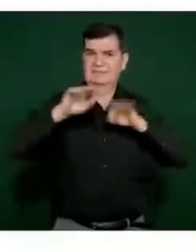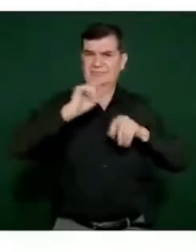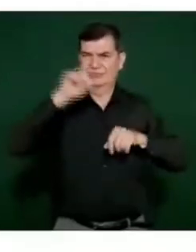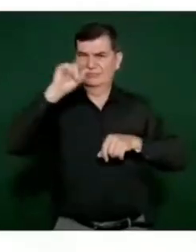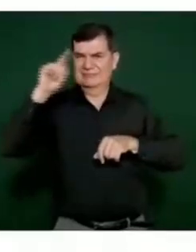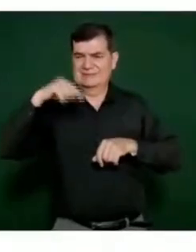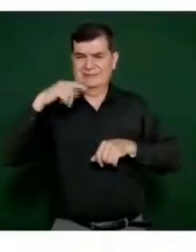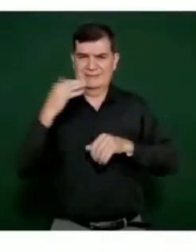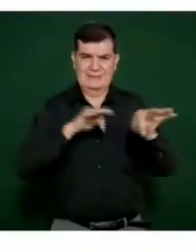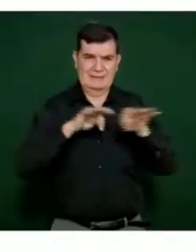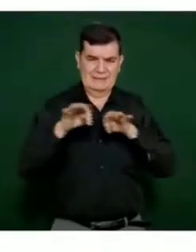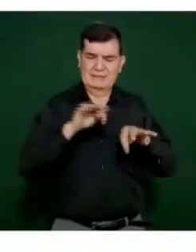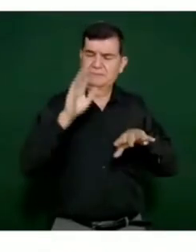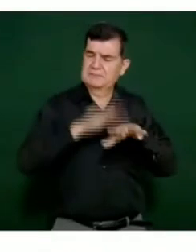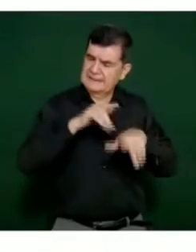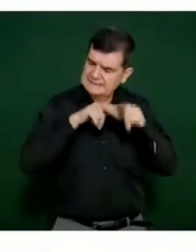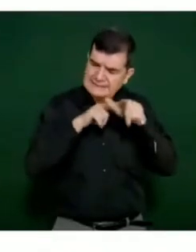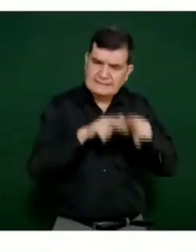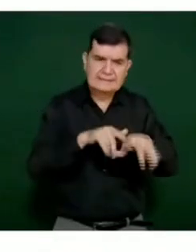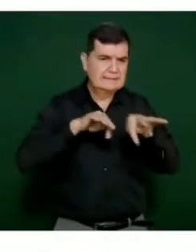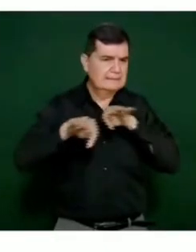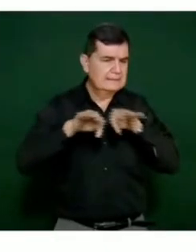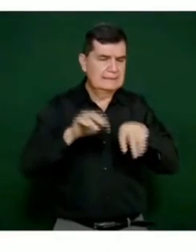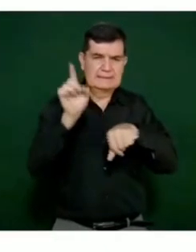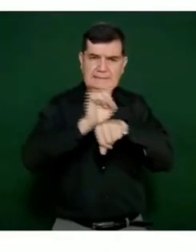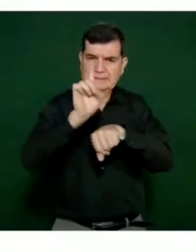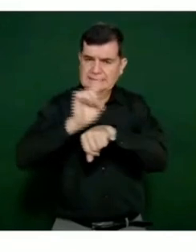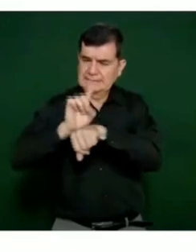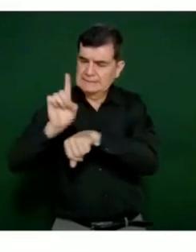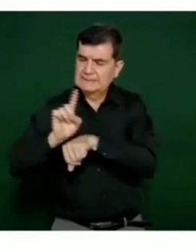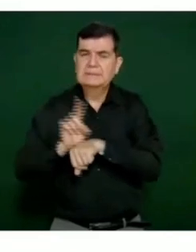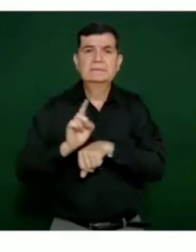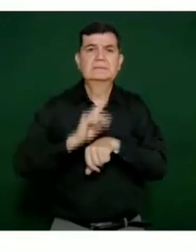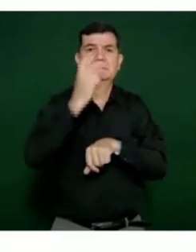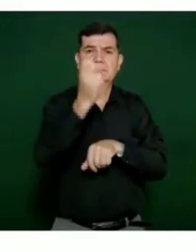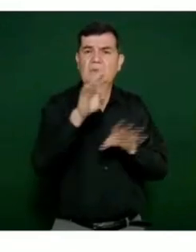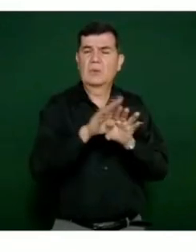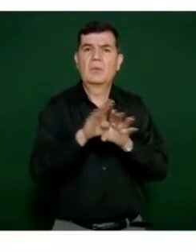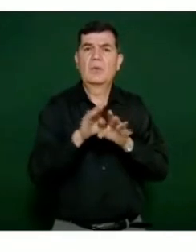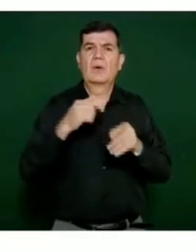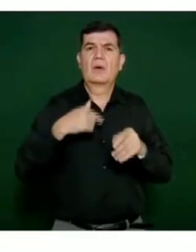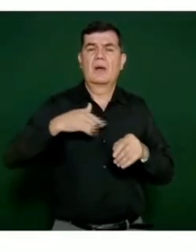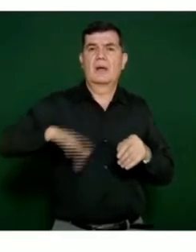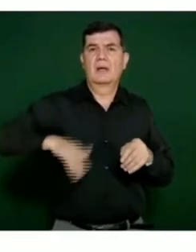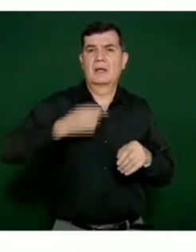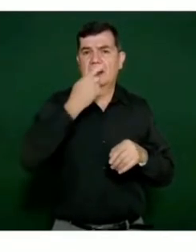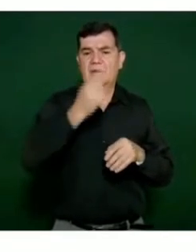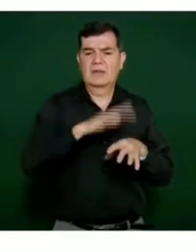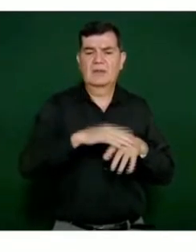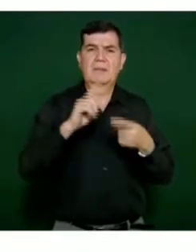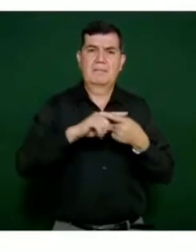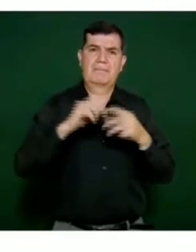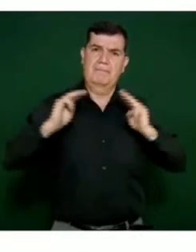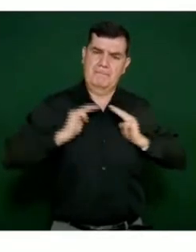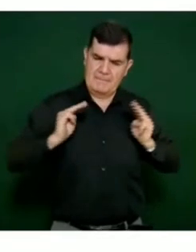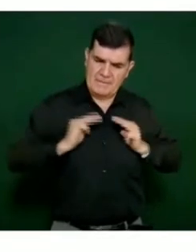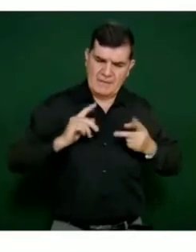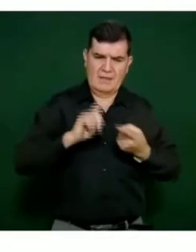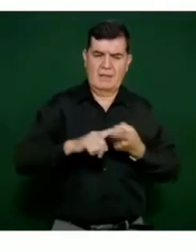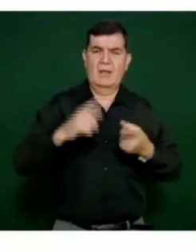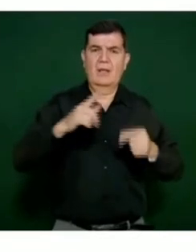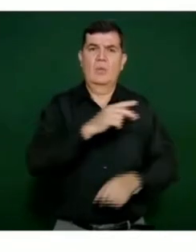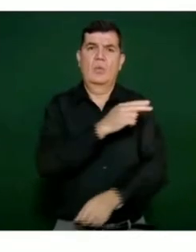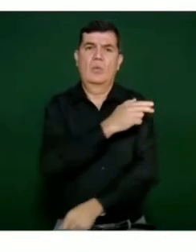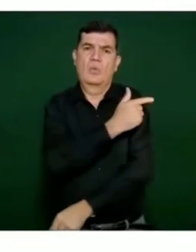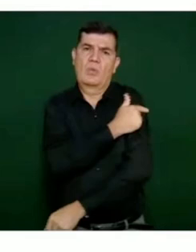Acapulco que siguen colaborando todos los días. Esto, por supuesto, sin contar las Fuerzas Armadas y la Guardia